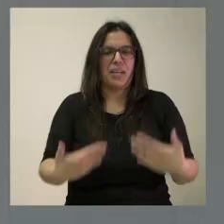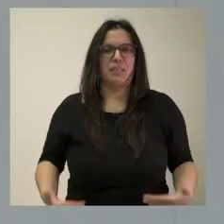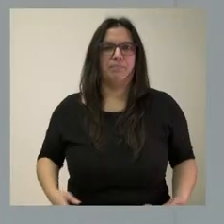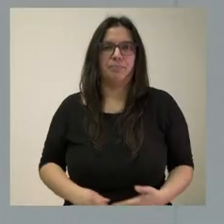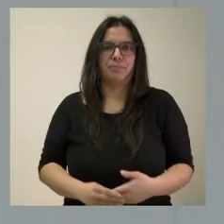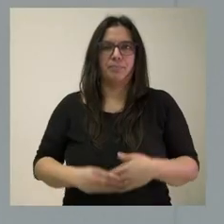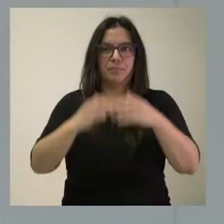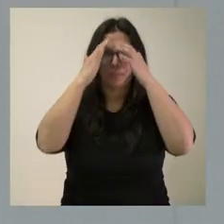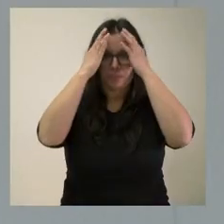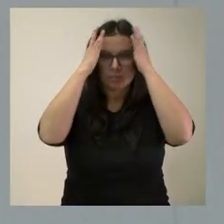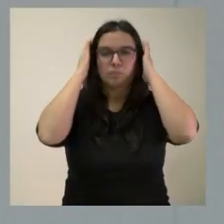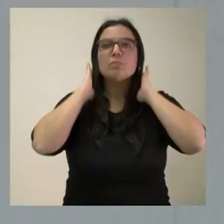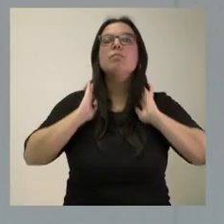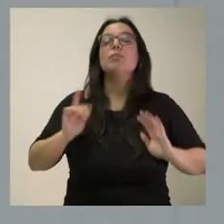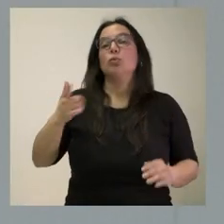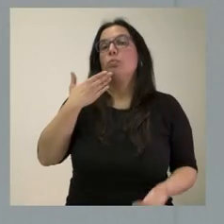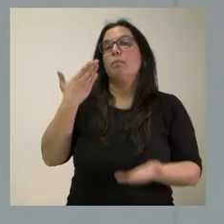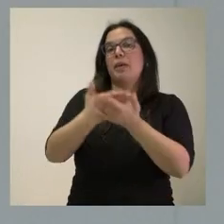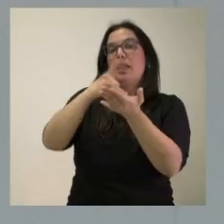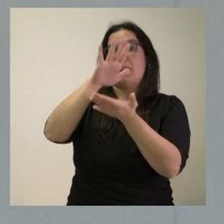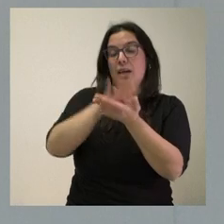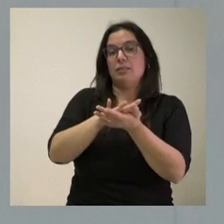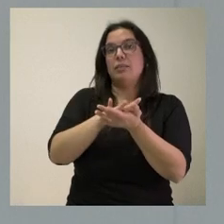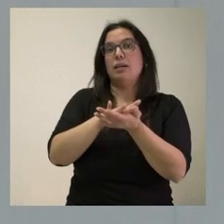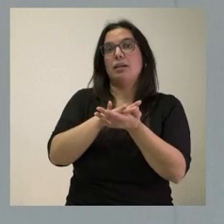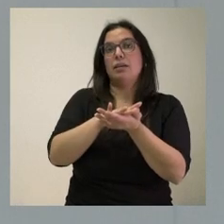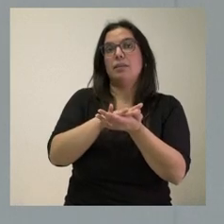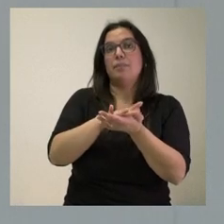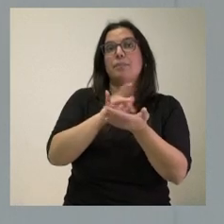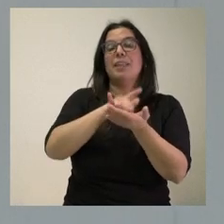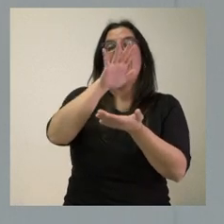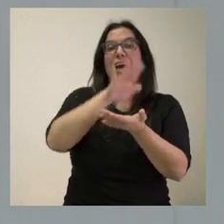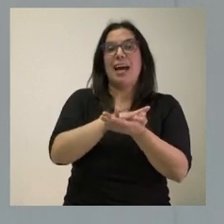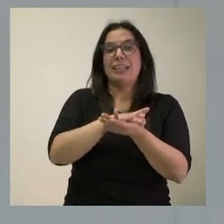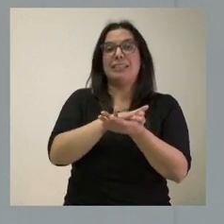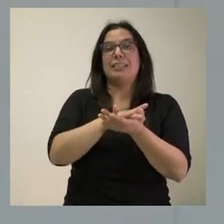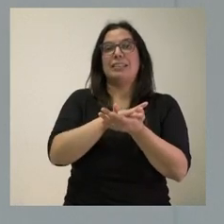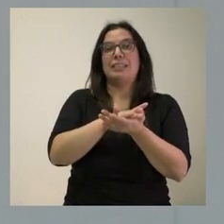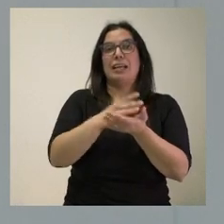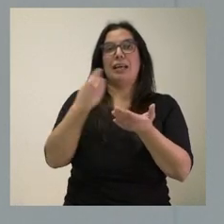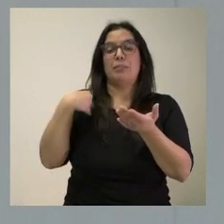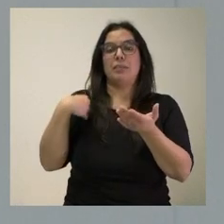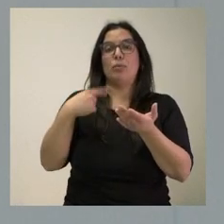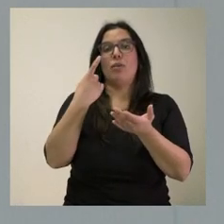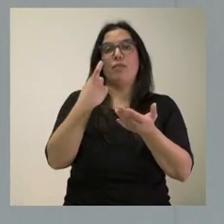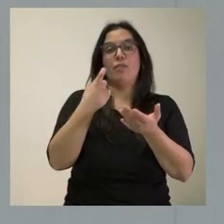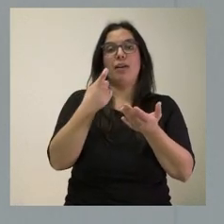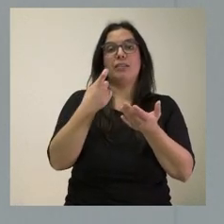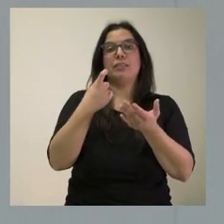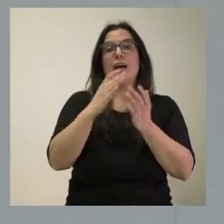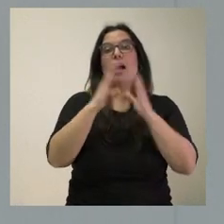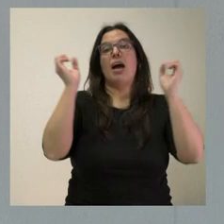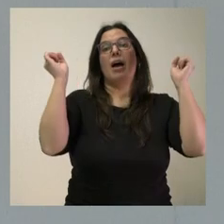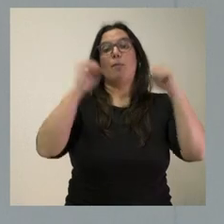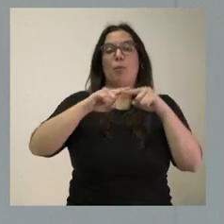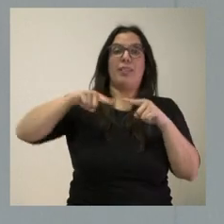Pues pide el acta, como usted sabe, el acta de una sesión de un órgano colegiado se aprueba en la siguiente sesión